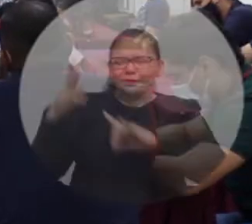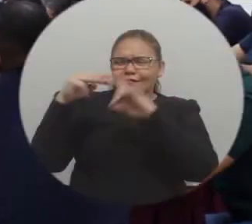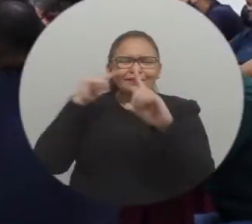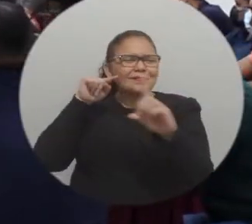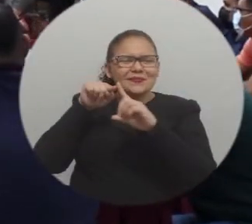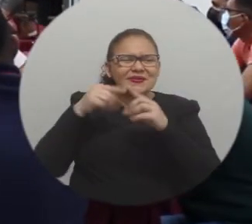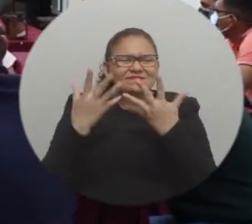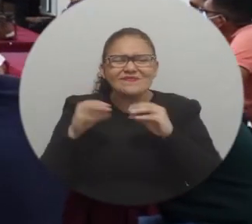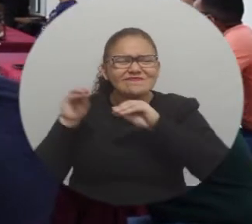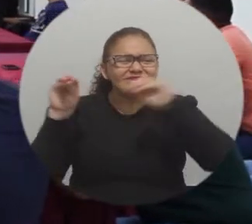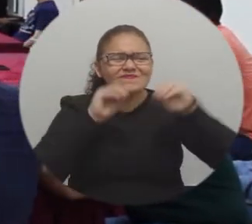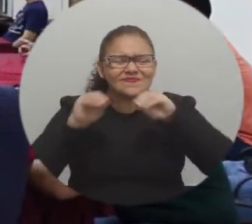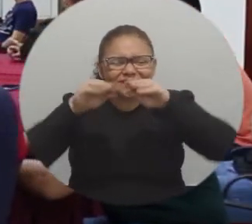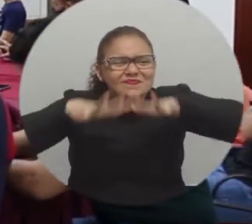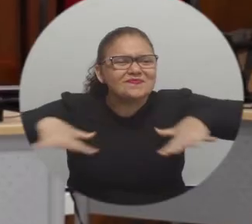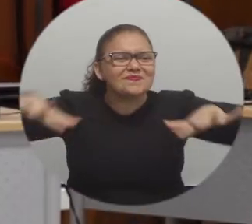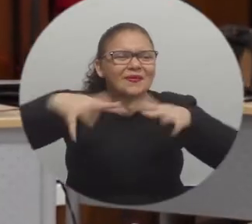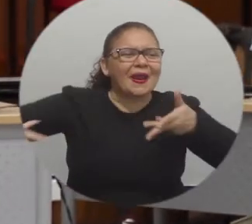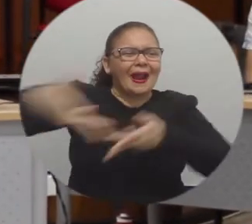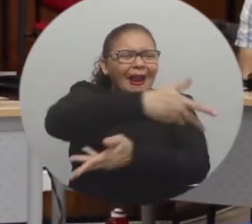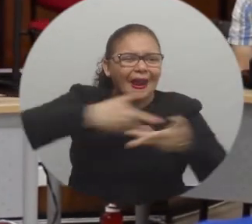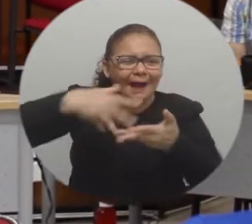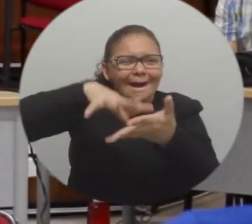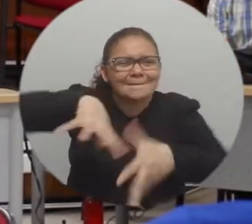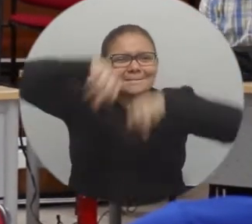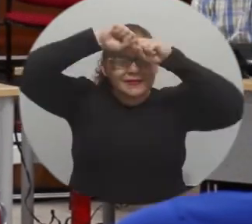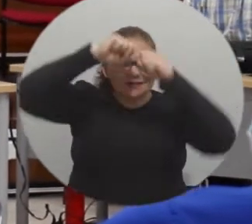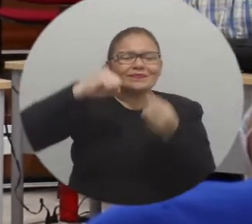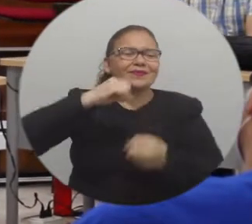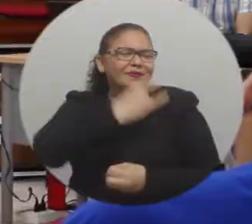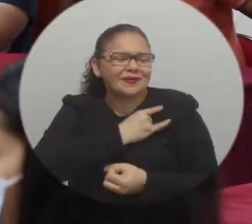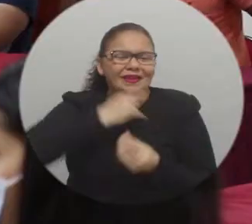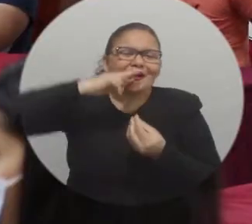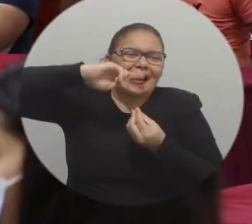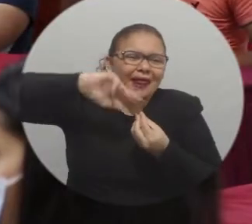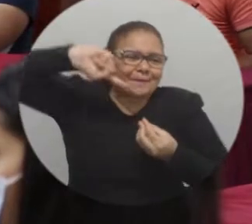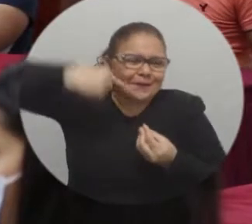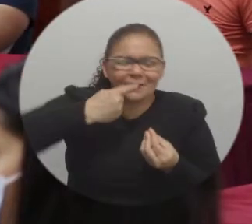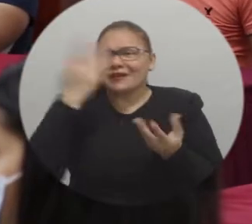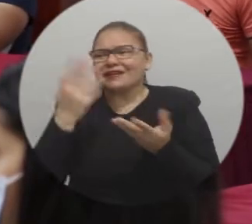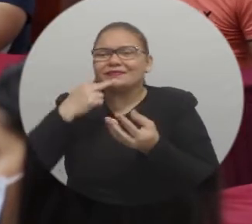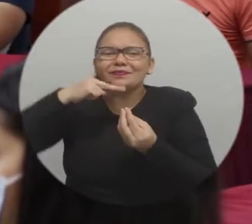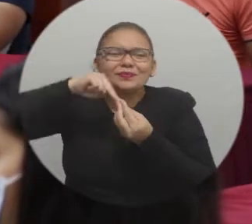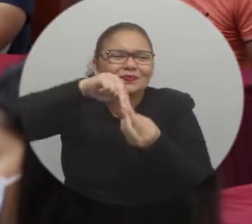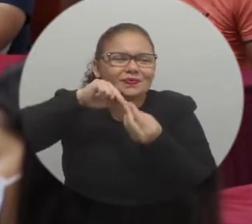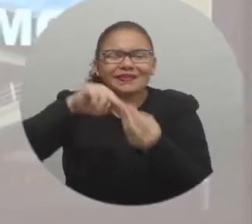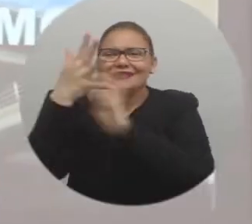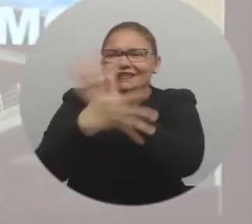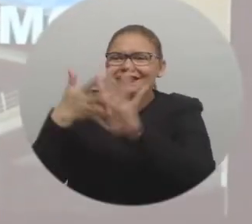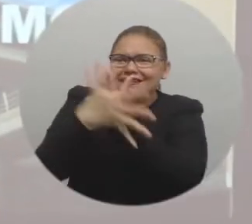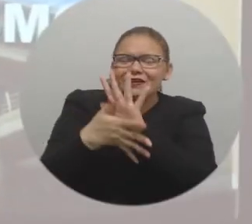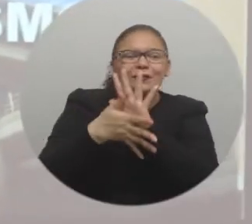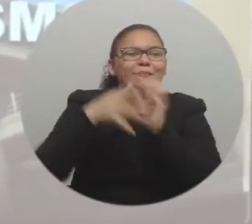En el compromiso de fortalecerse como una institución donde se fomente el aprendizaje de diversidad de lenguas maternas, indígenas, criollas, de